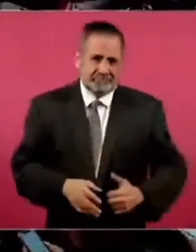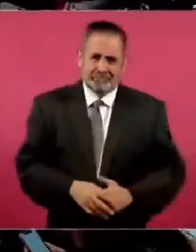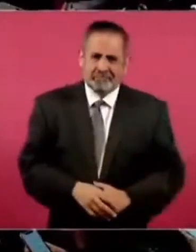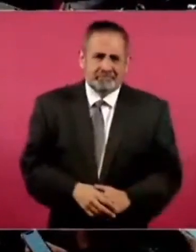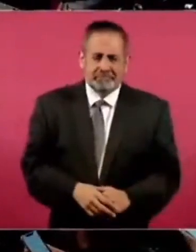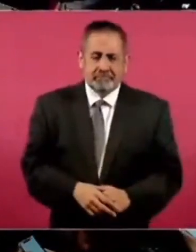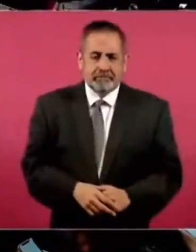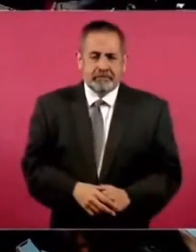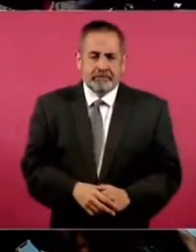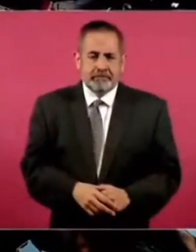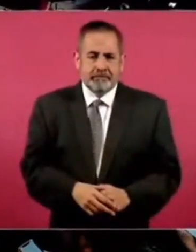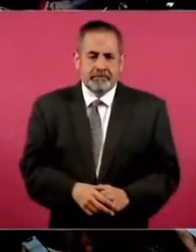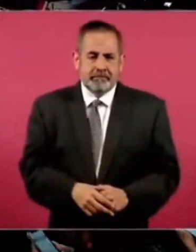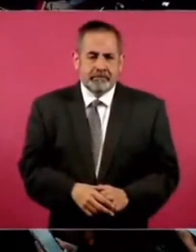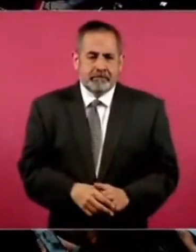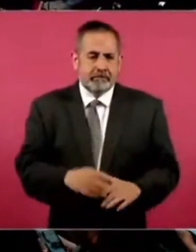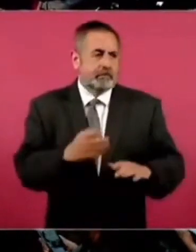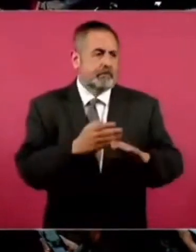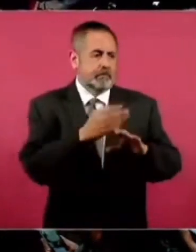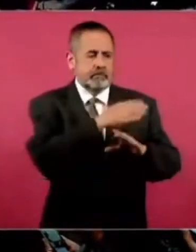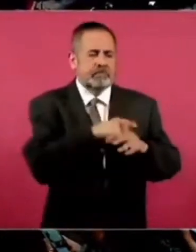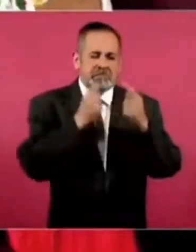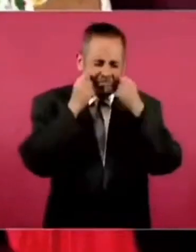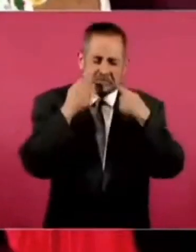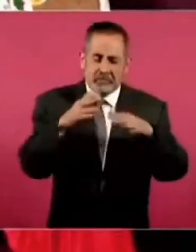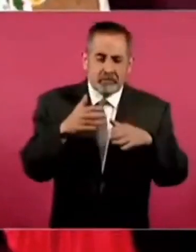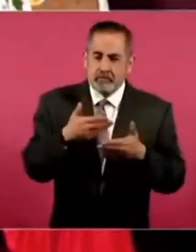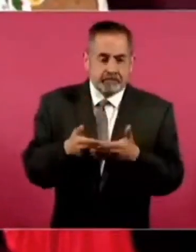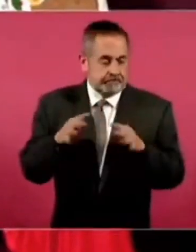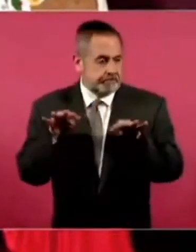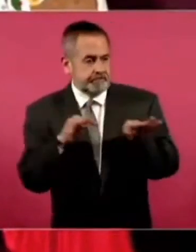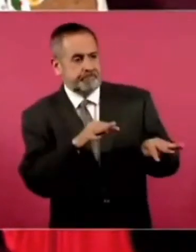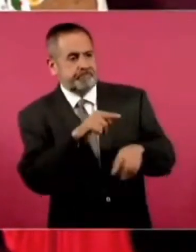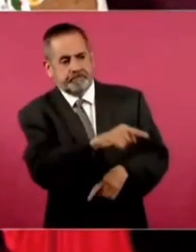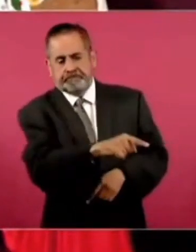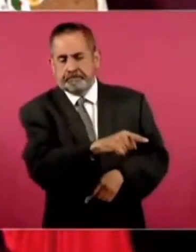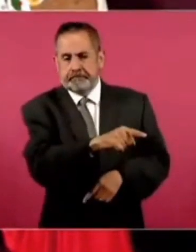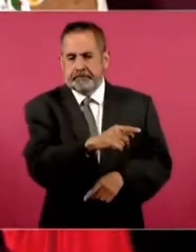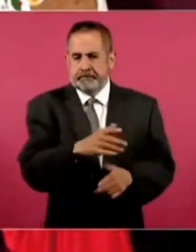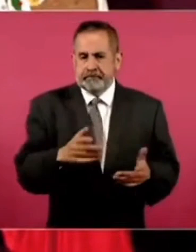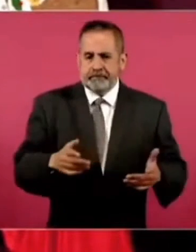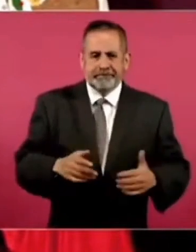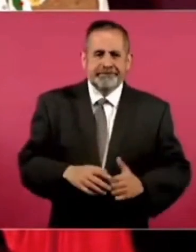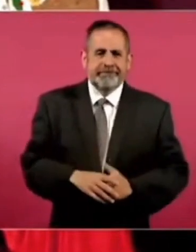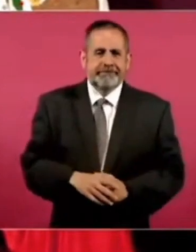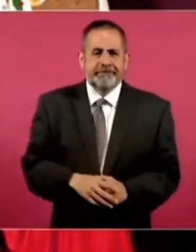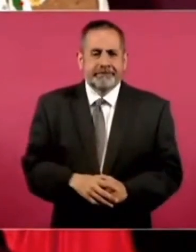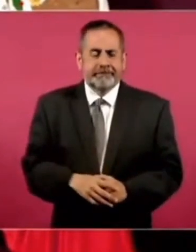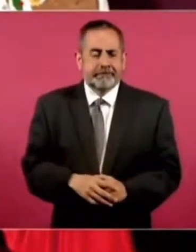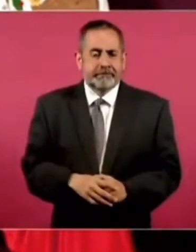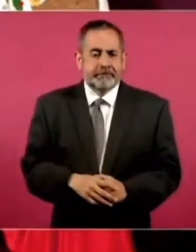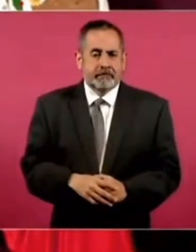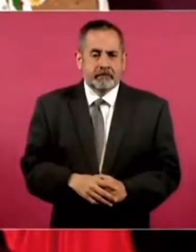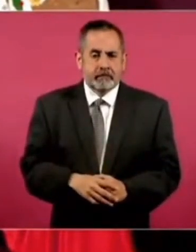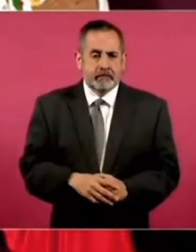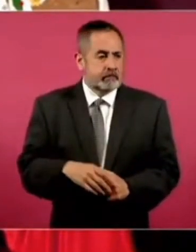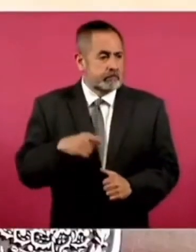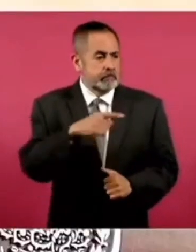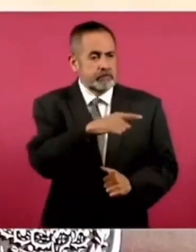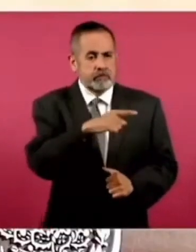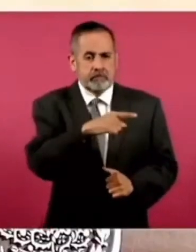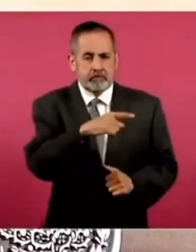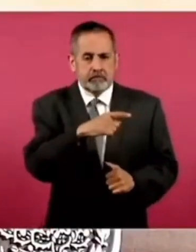Porque antes. Pues no importaba. Pero ahora. ¿Cómo? Se desquita. El sueldo.